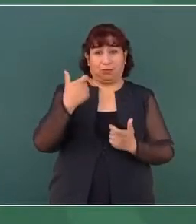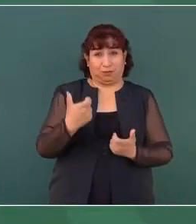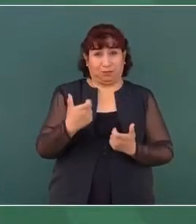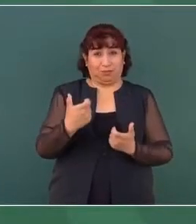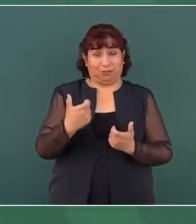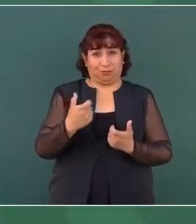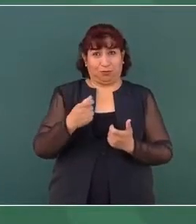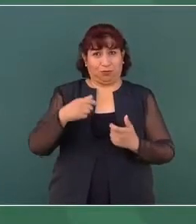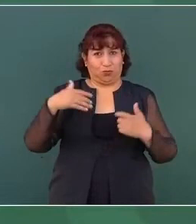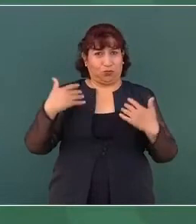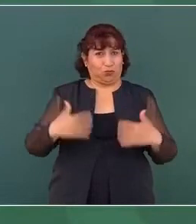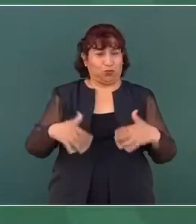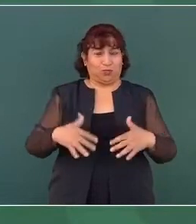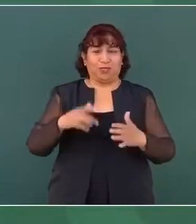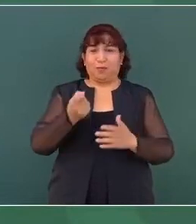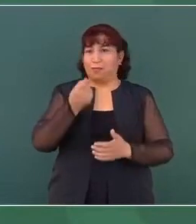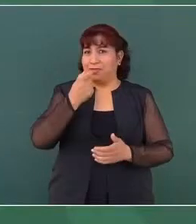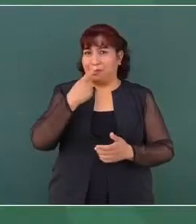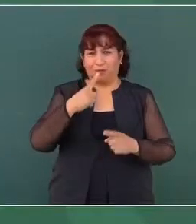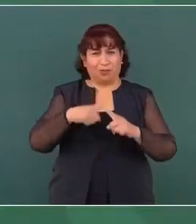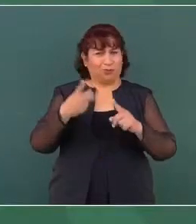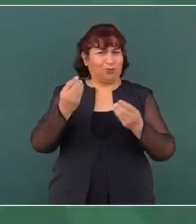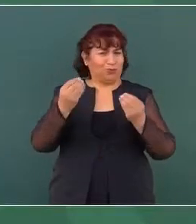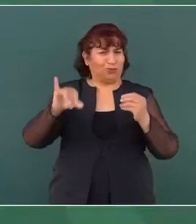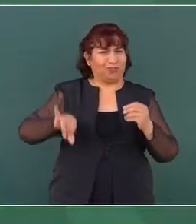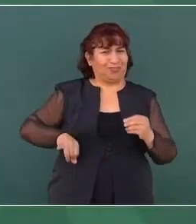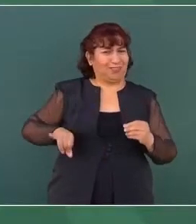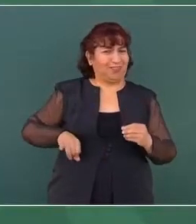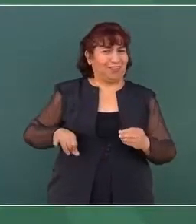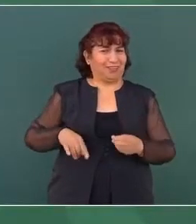en medicamentos y muchos intereses.